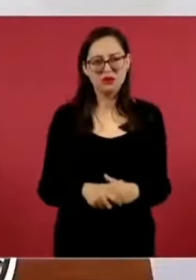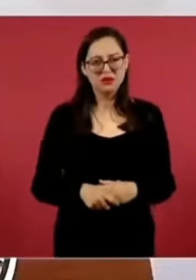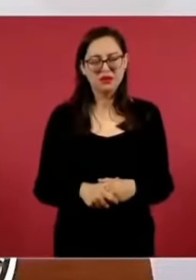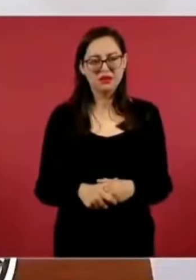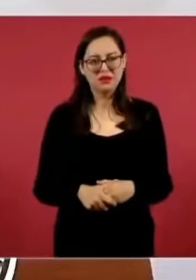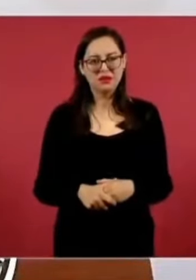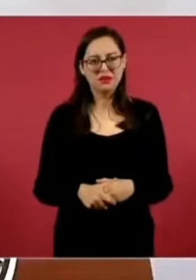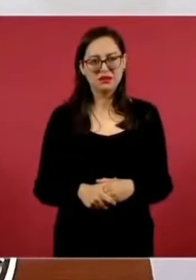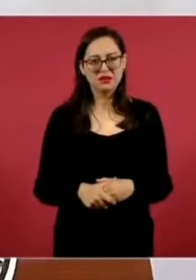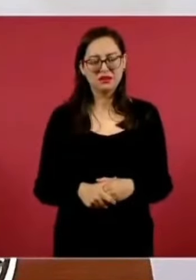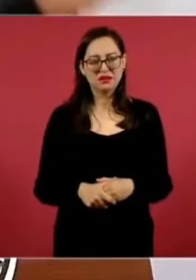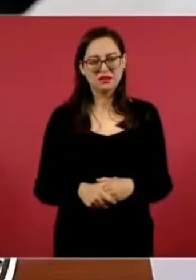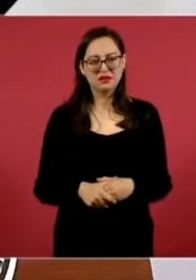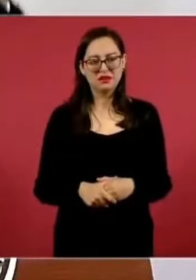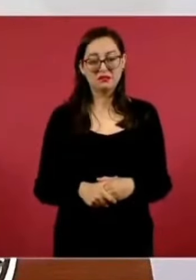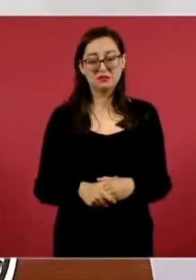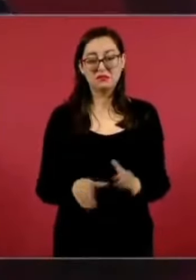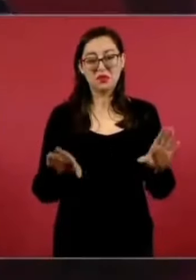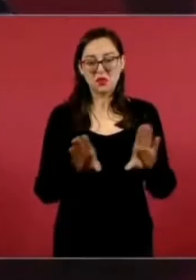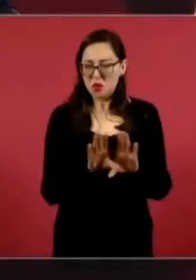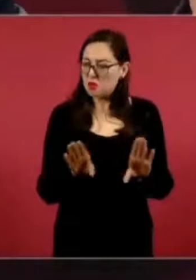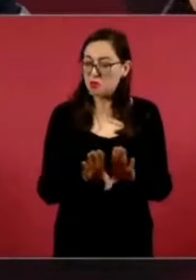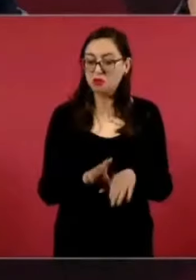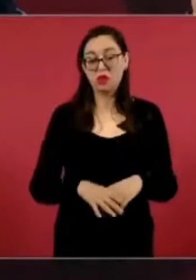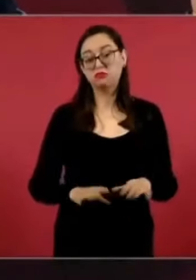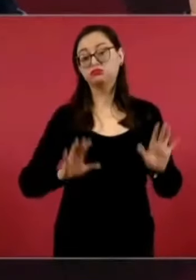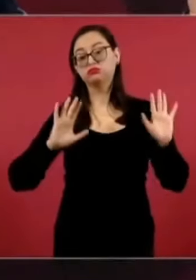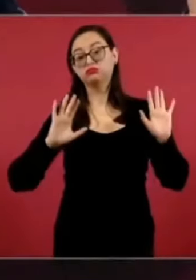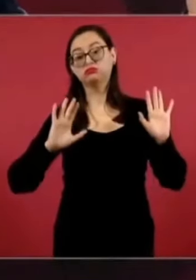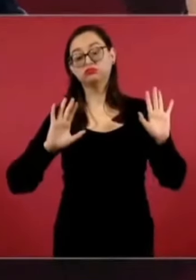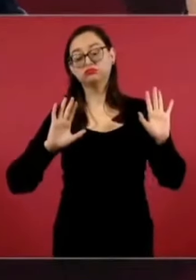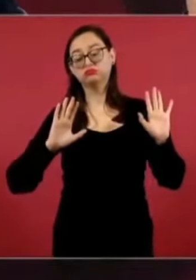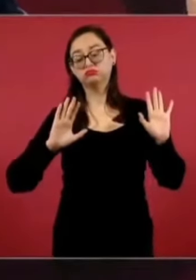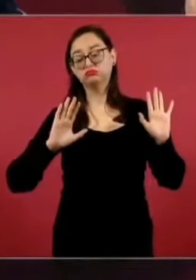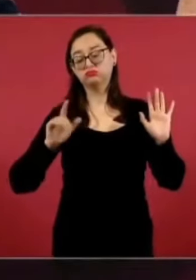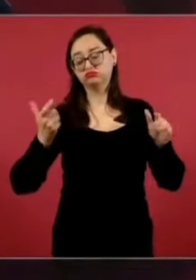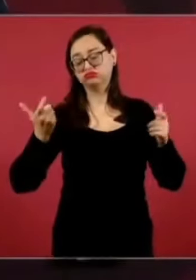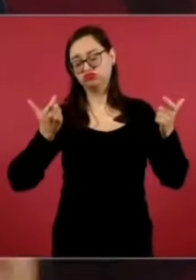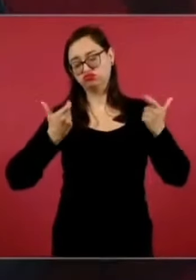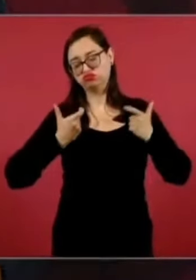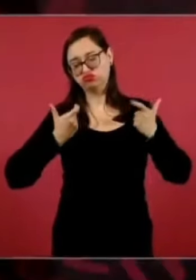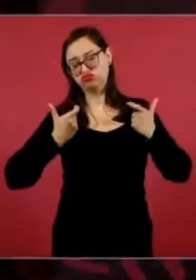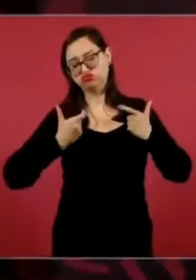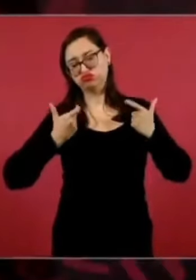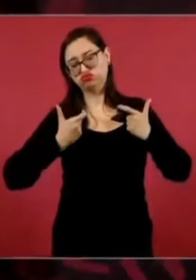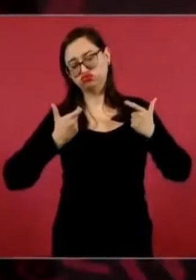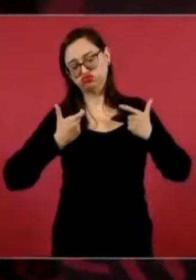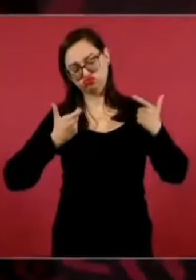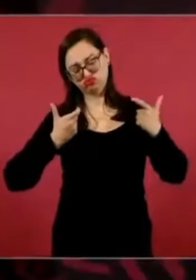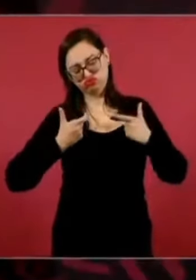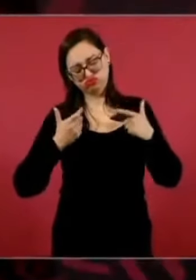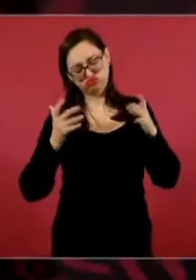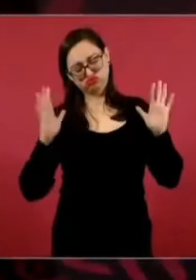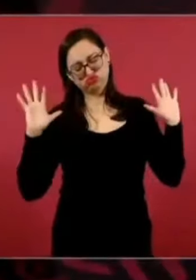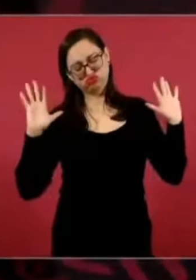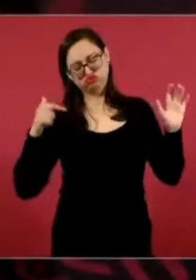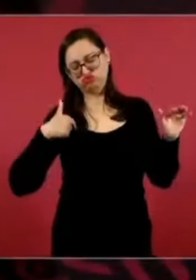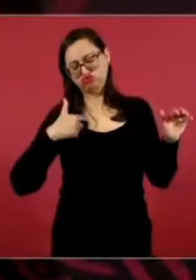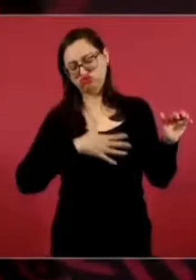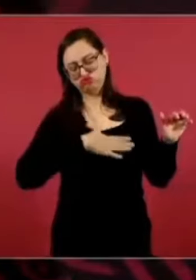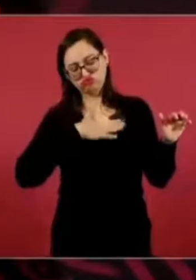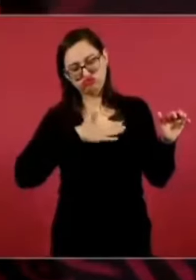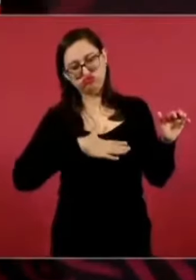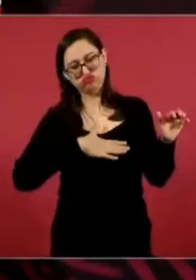Y yo soy la justicia, yo encarno la justicia.